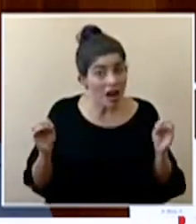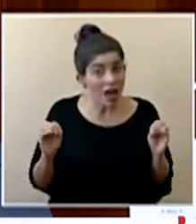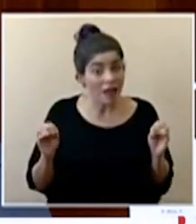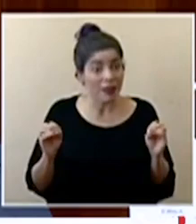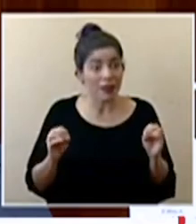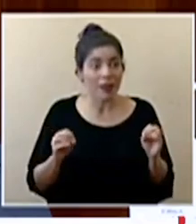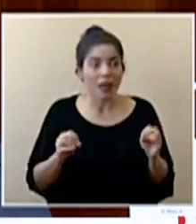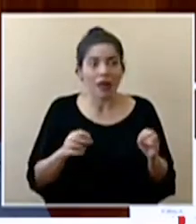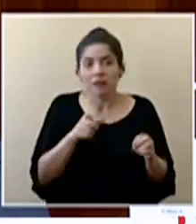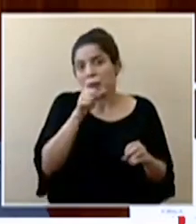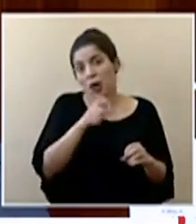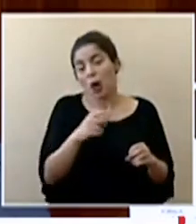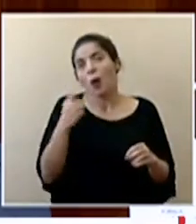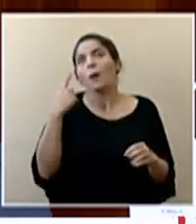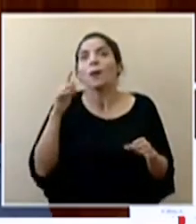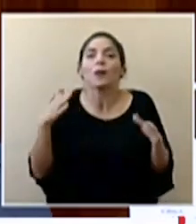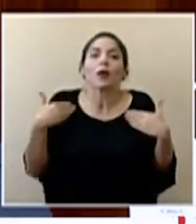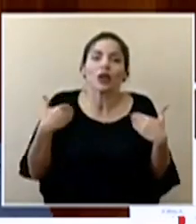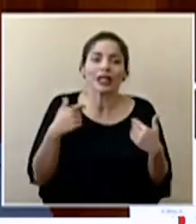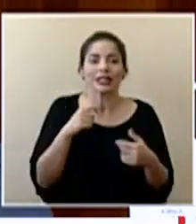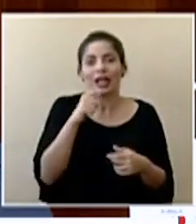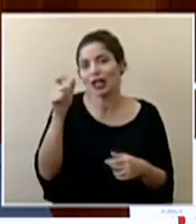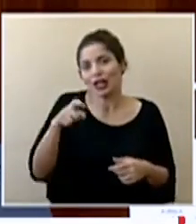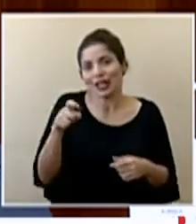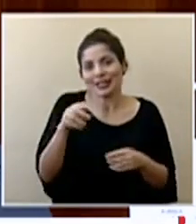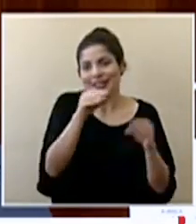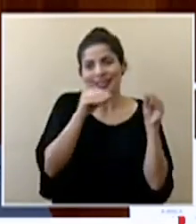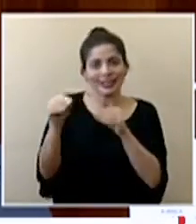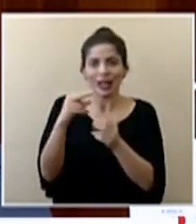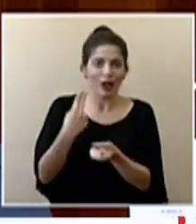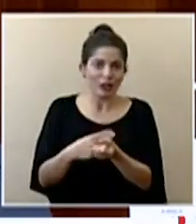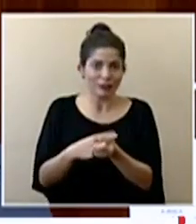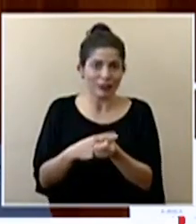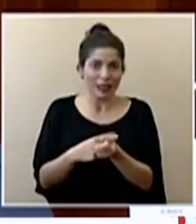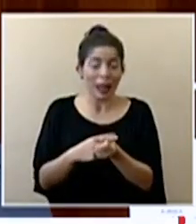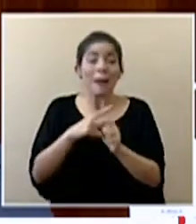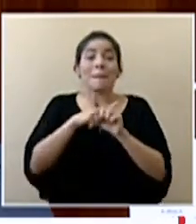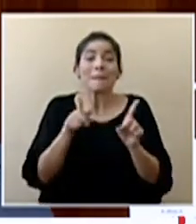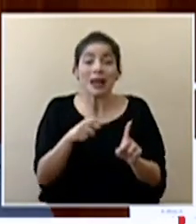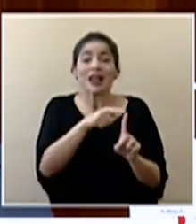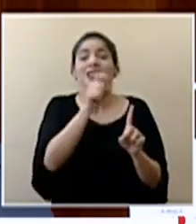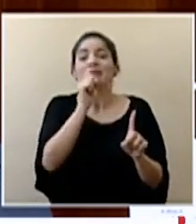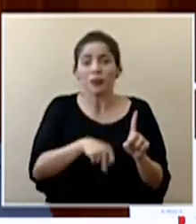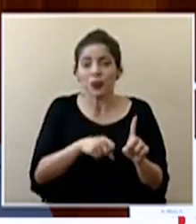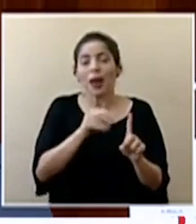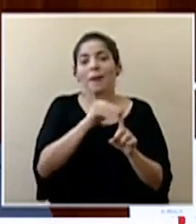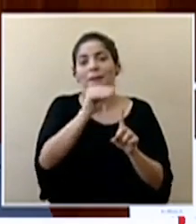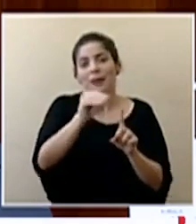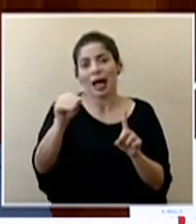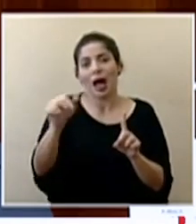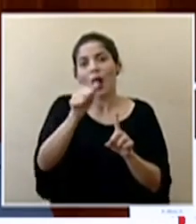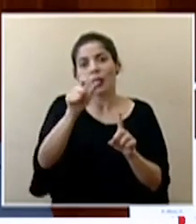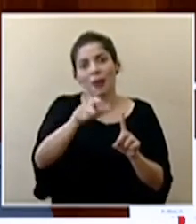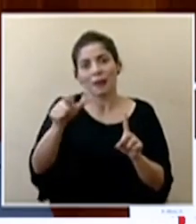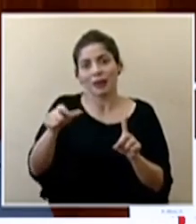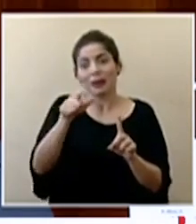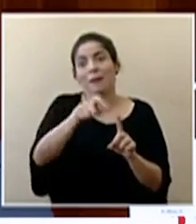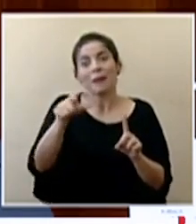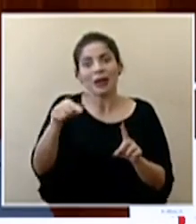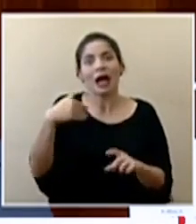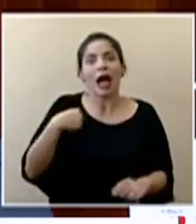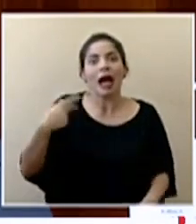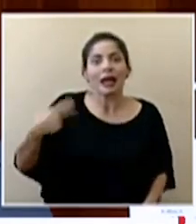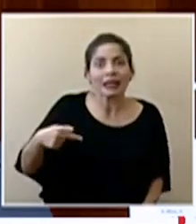favorablemente no van a por dicha a ocupar un internamiento es que si enferman a personas que si tienen factores de